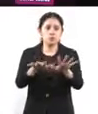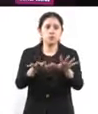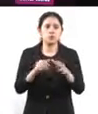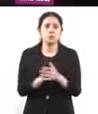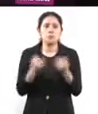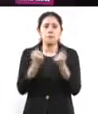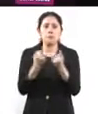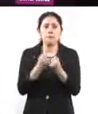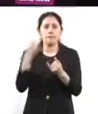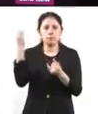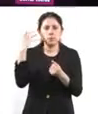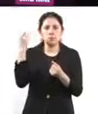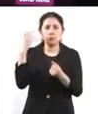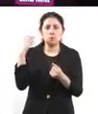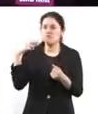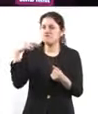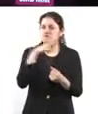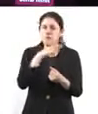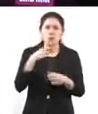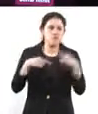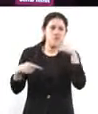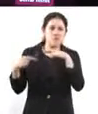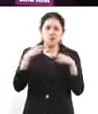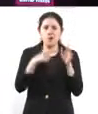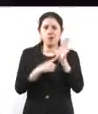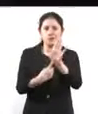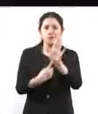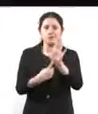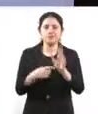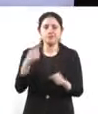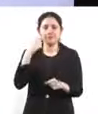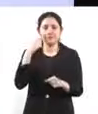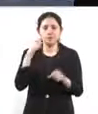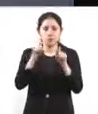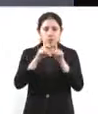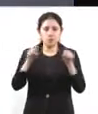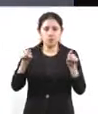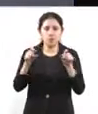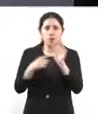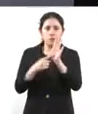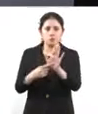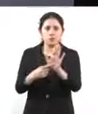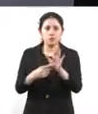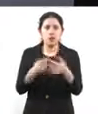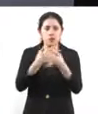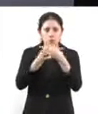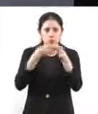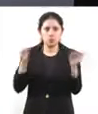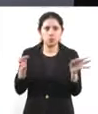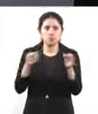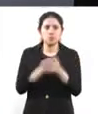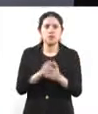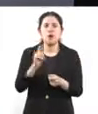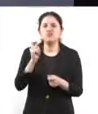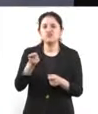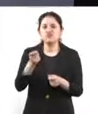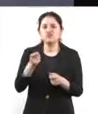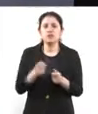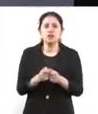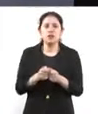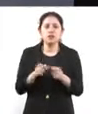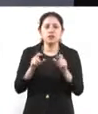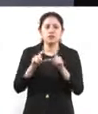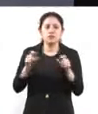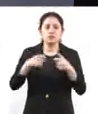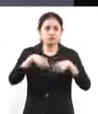los eventos de manera mucho más fácil. Entonces, si yo le pongo, anuncia tu evento aquí gratis, me lleva a un sitio en